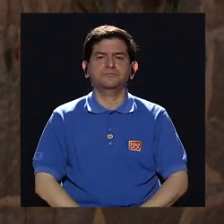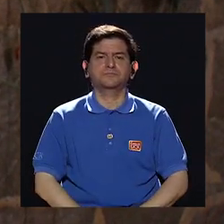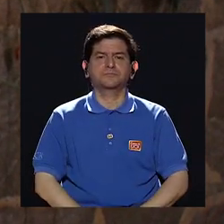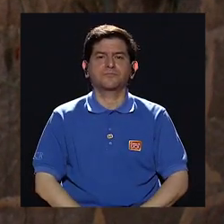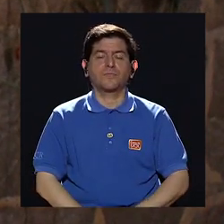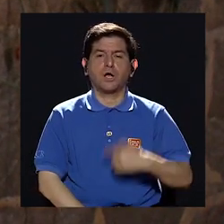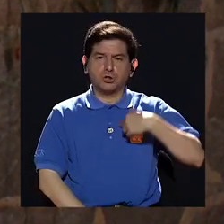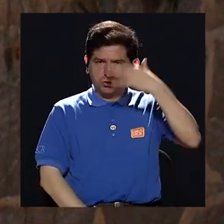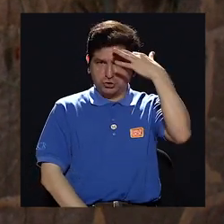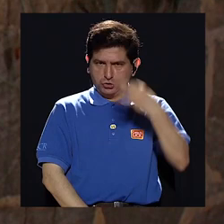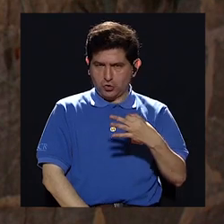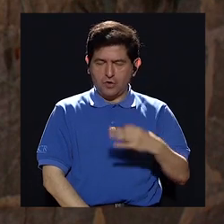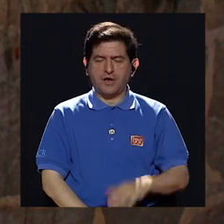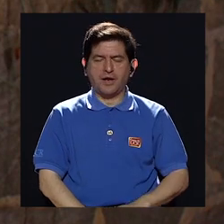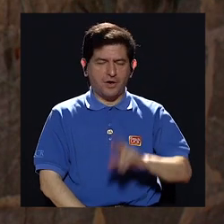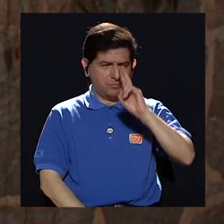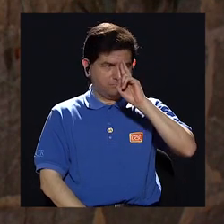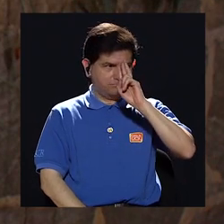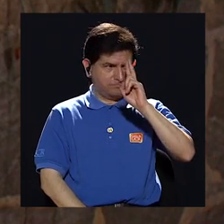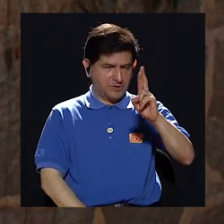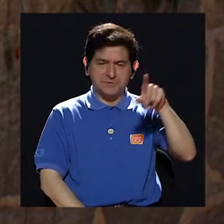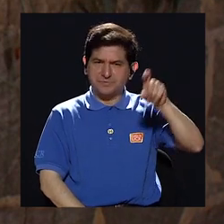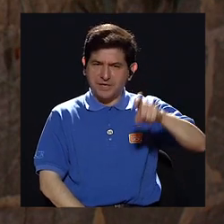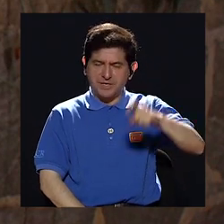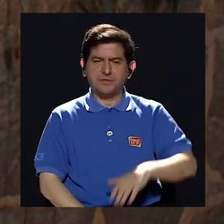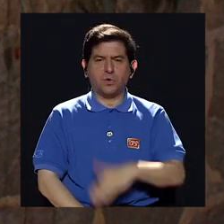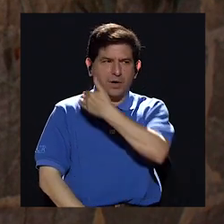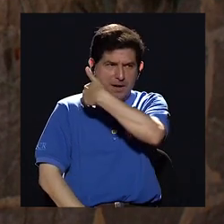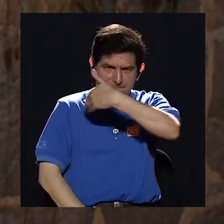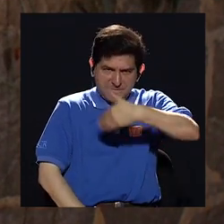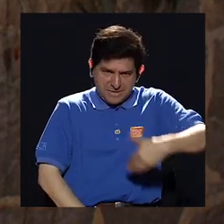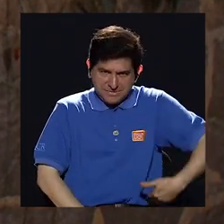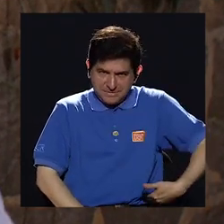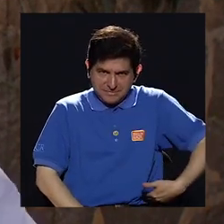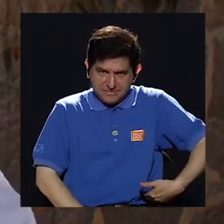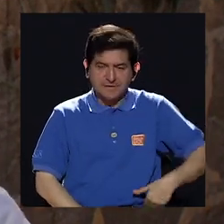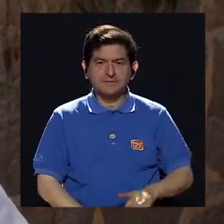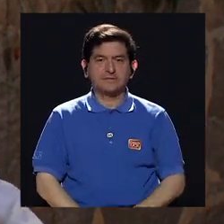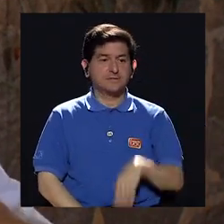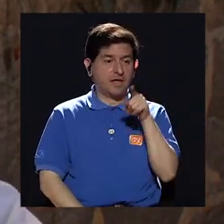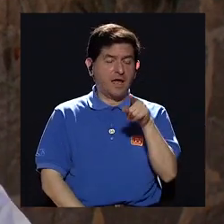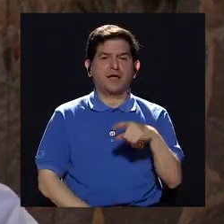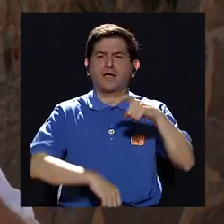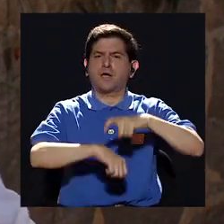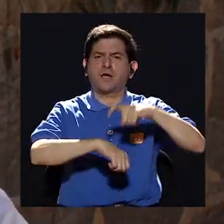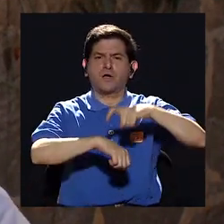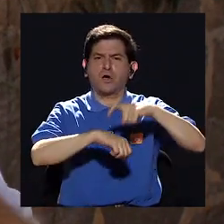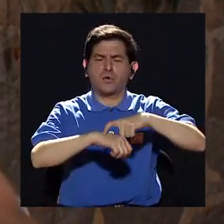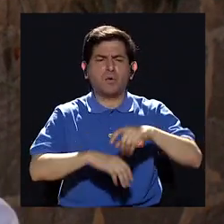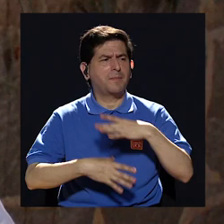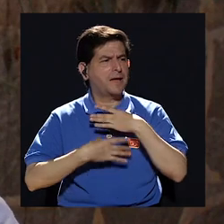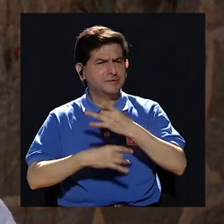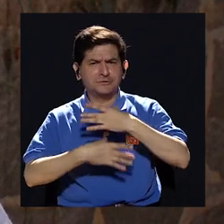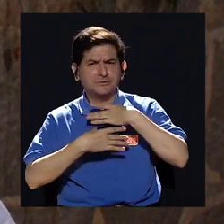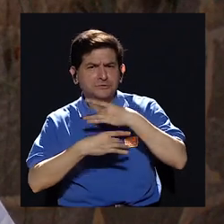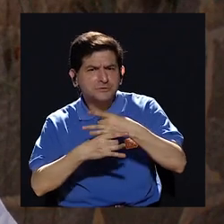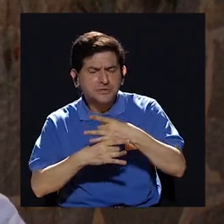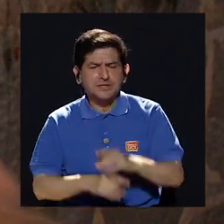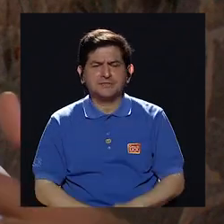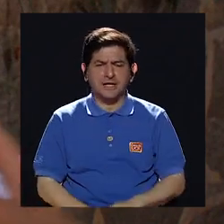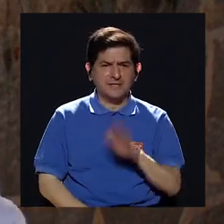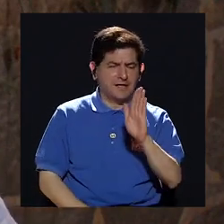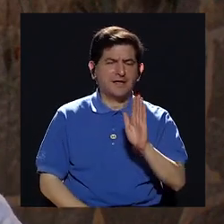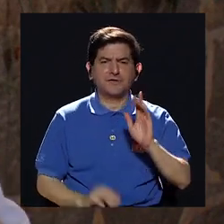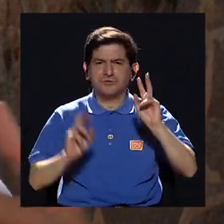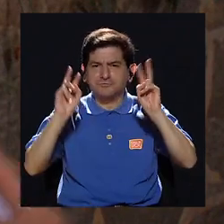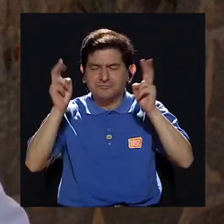yo creo que hay que reconocer a esos a esos presidentes el haber hecho un momento muy interesante haber generado una